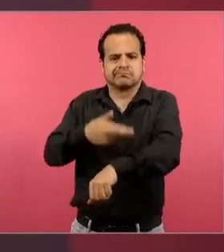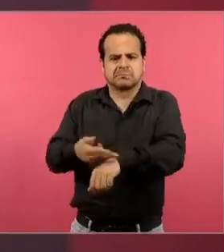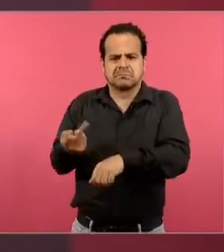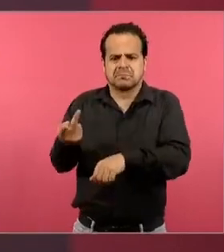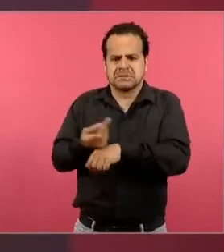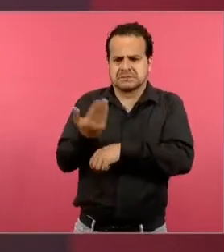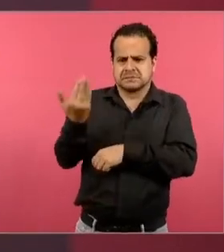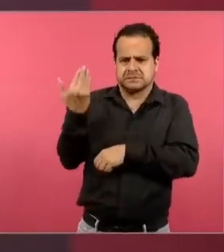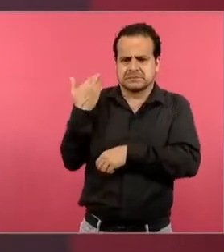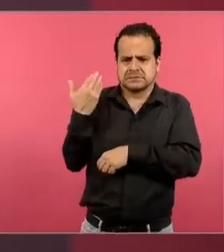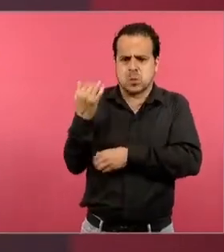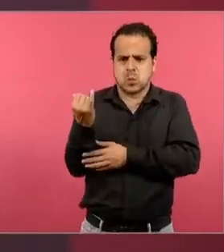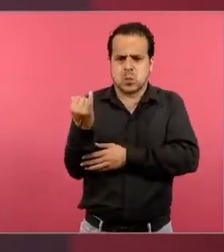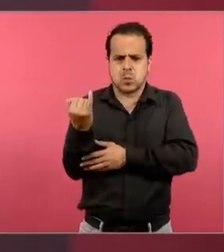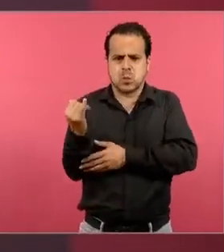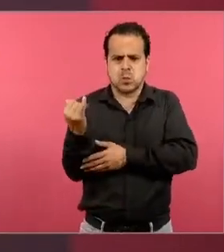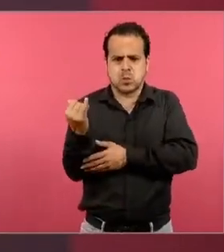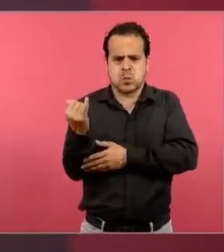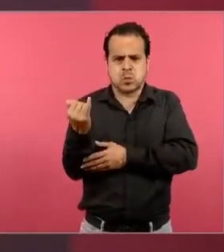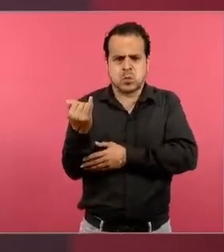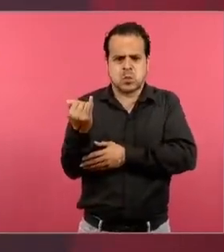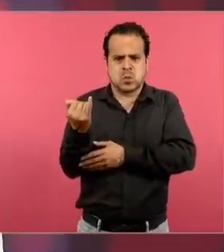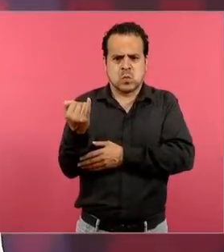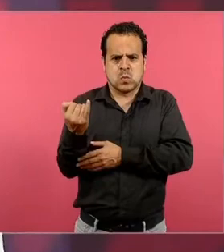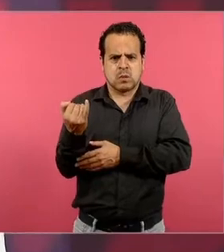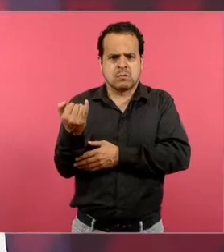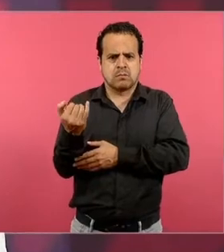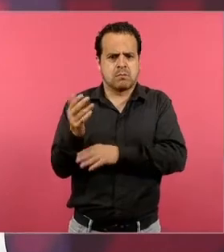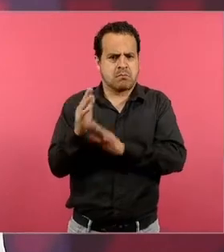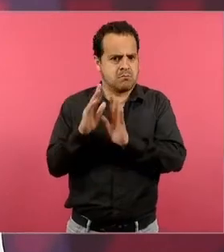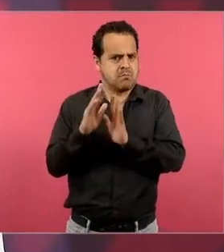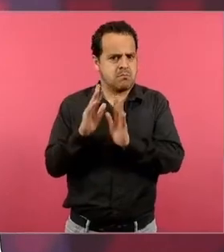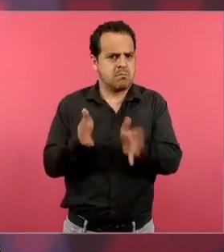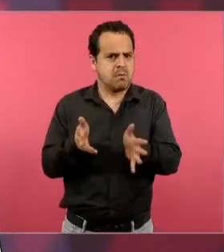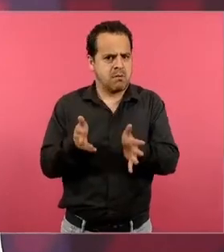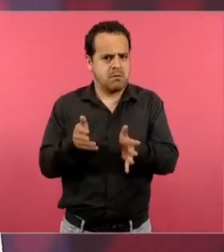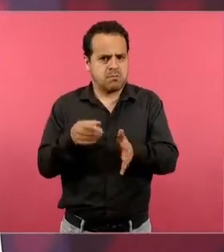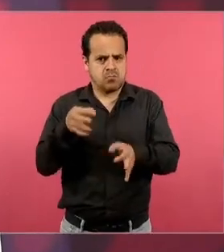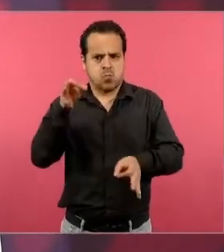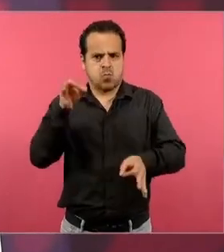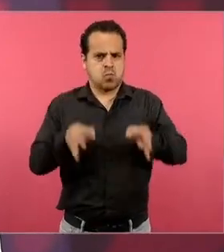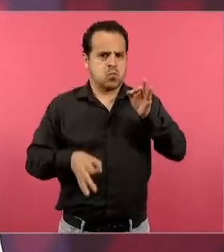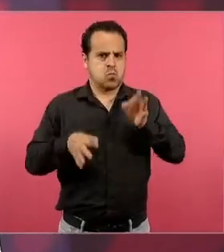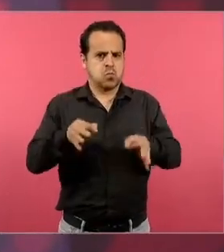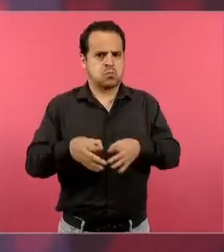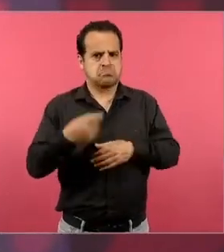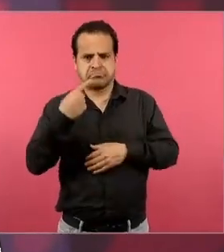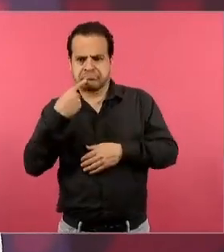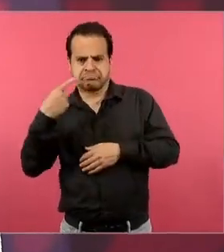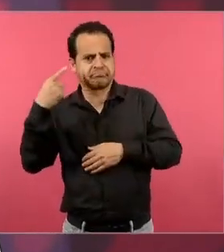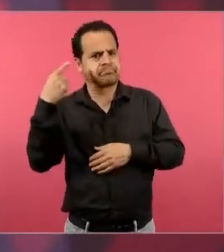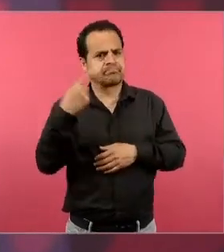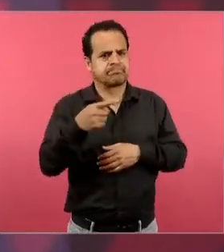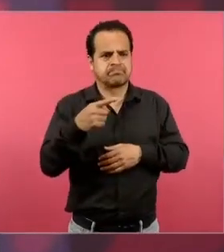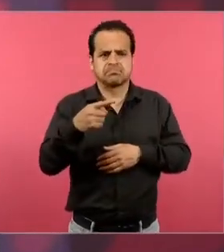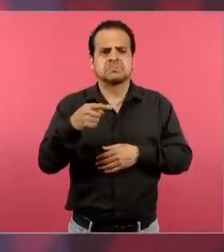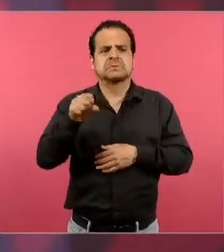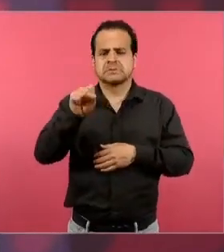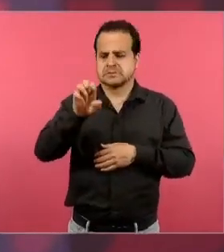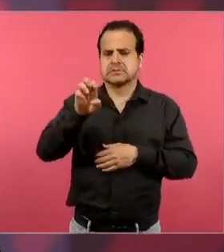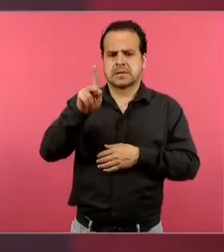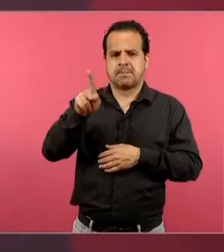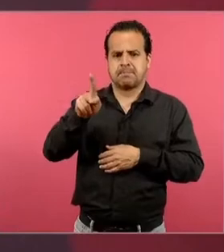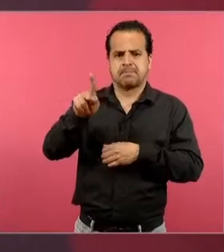si, finales de junio, ese amparo es a favor de la Secretaría de Educación Pública. Entonces, los libros fueron